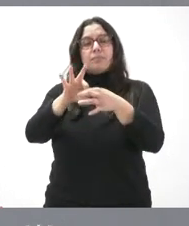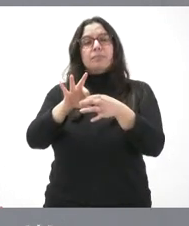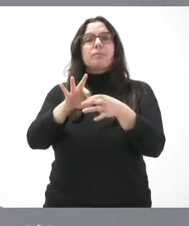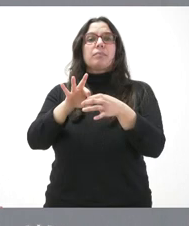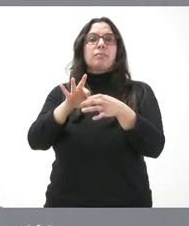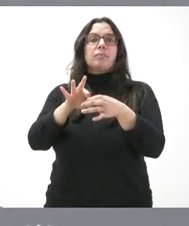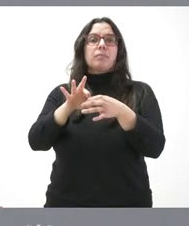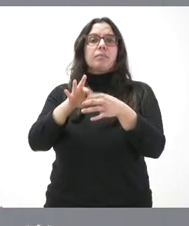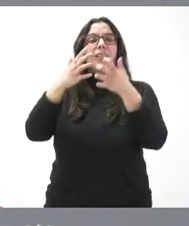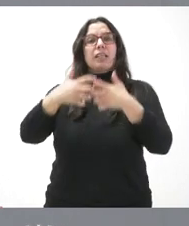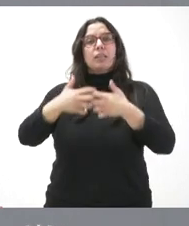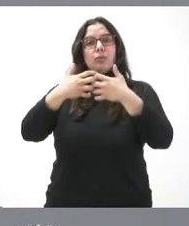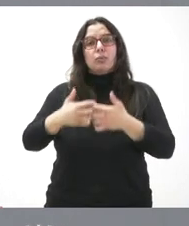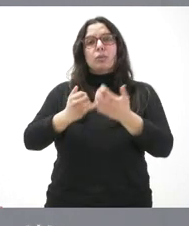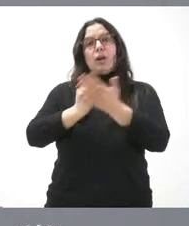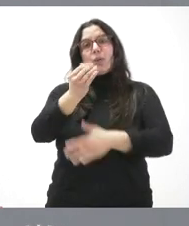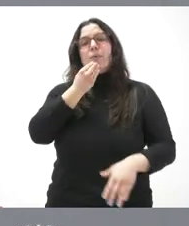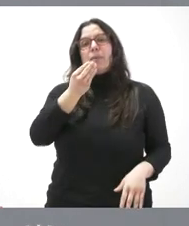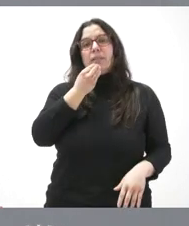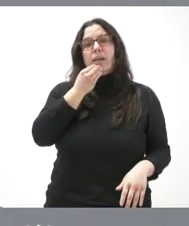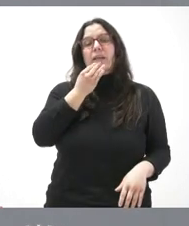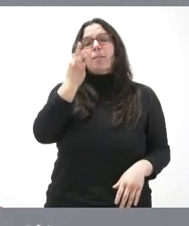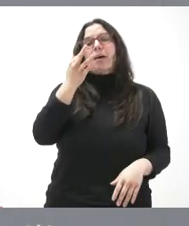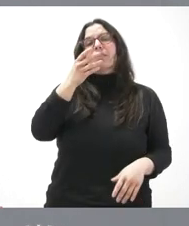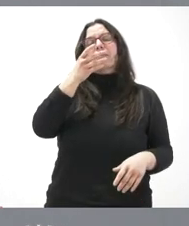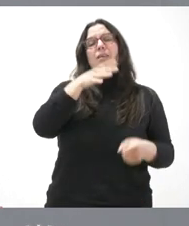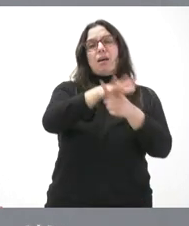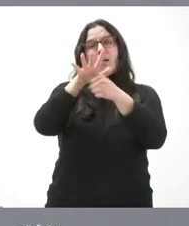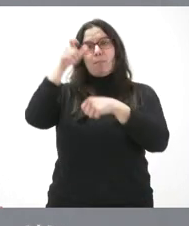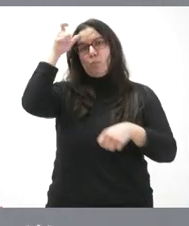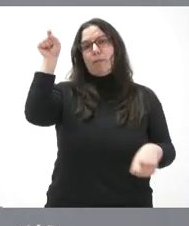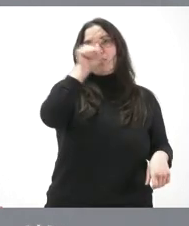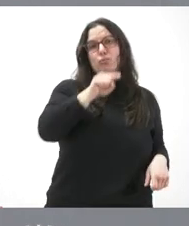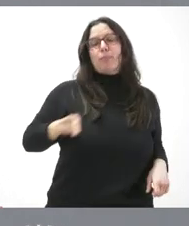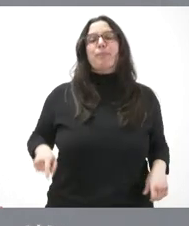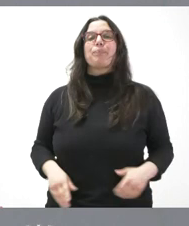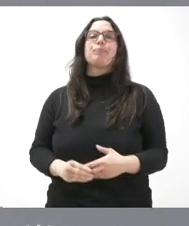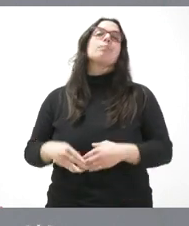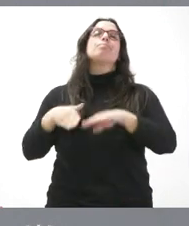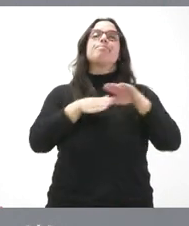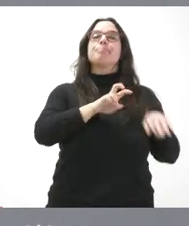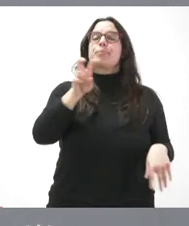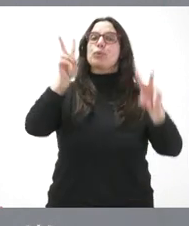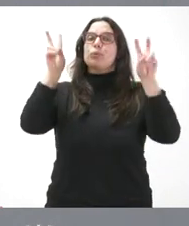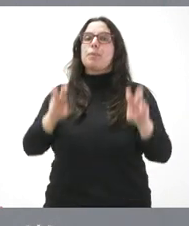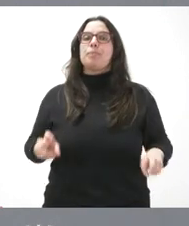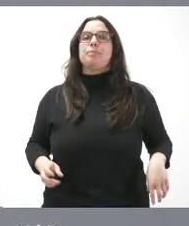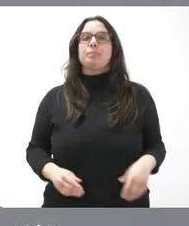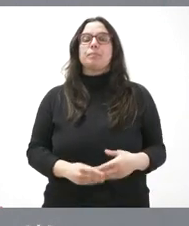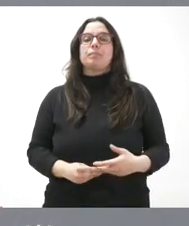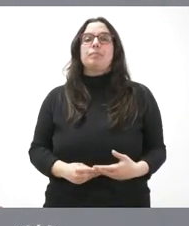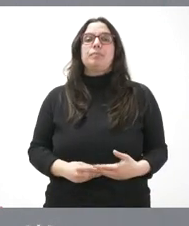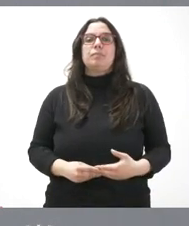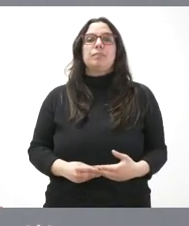industria agroalimentaria y con el mundo rural. En otro orden de cosas, en el